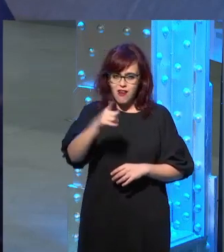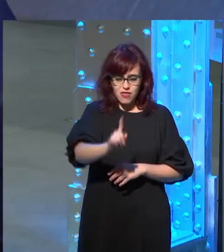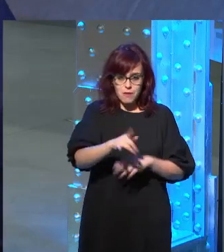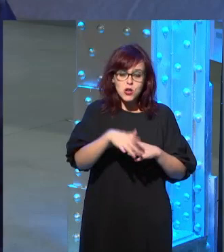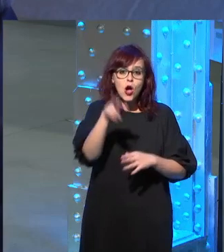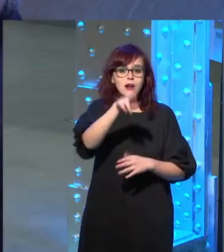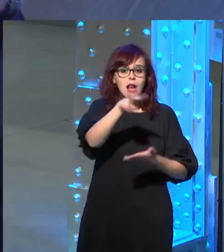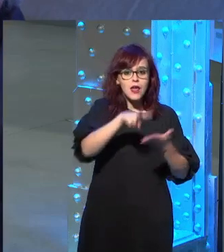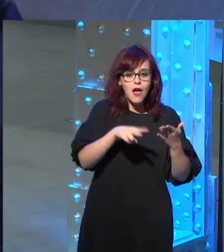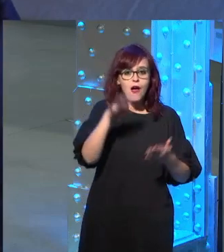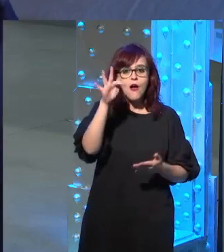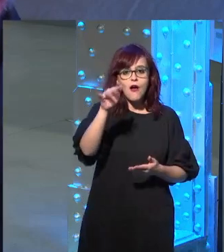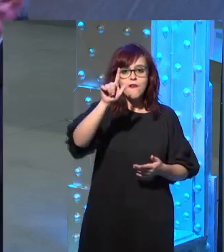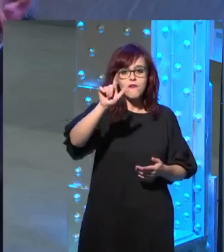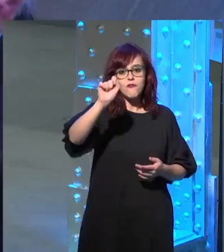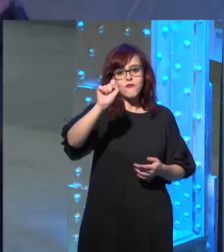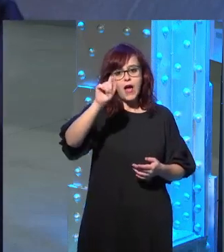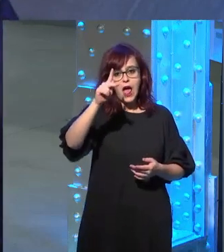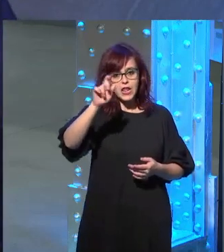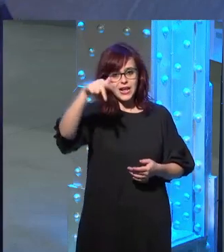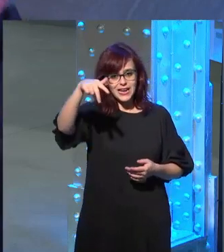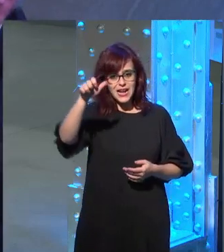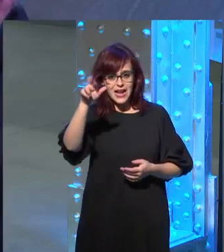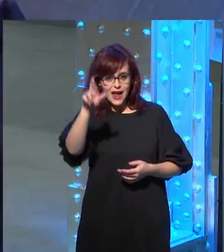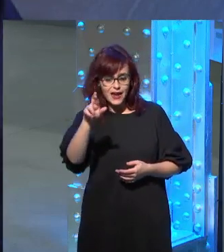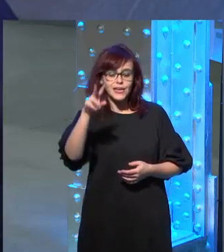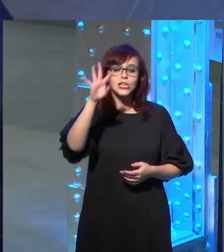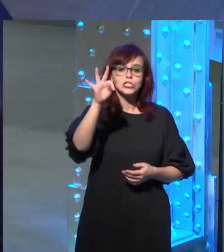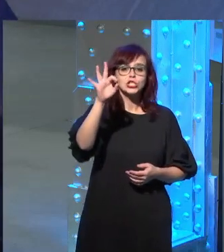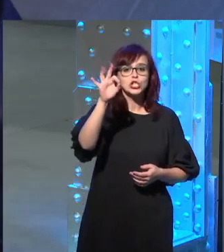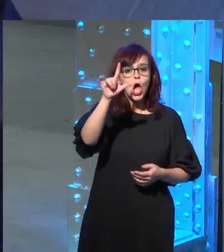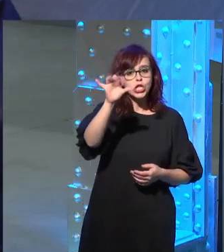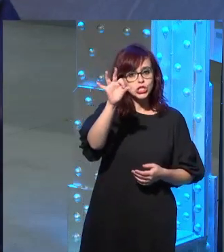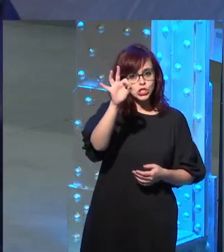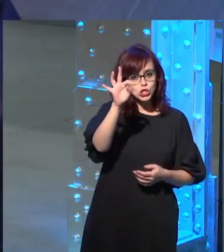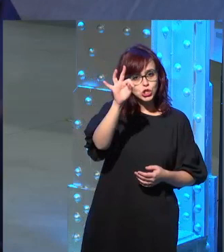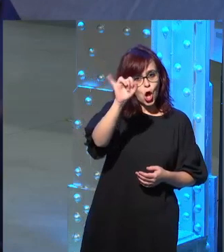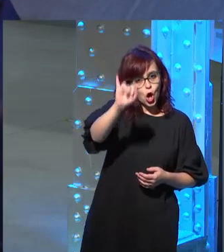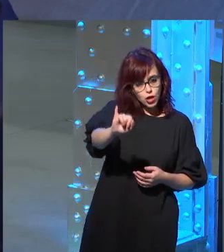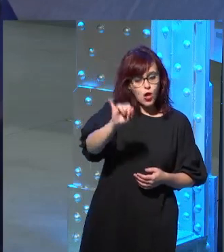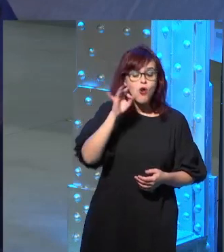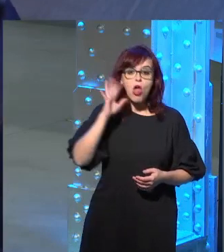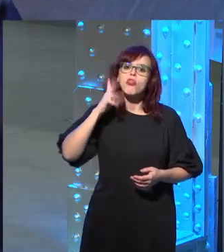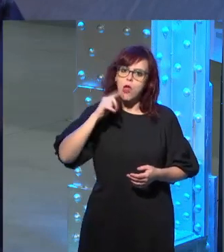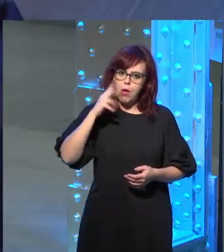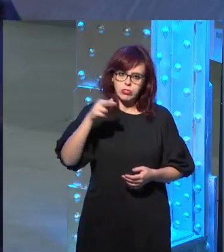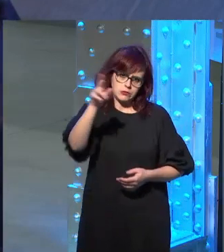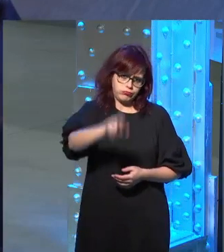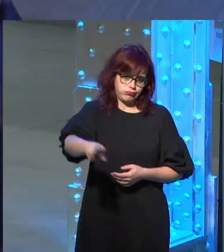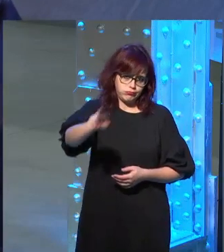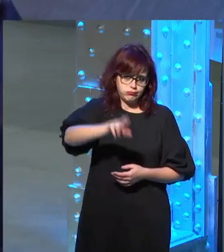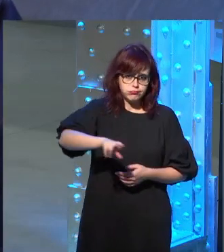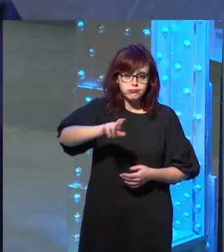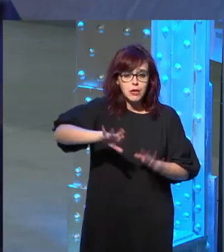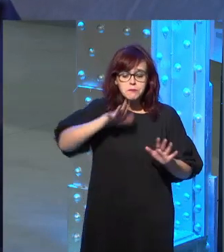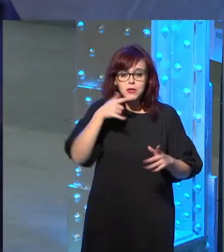mucho por ejemplo a Faulkner a Tolstoy a Cervantes lo he releído mucho y nunca me he sentido